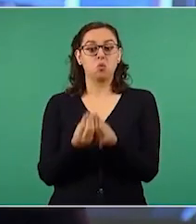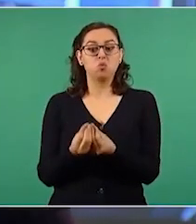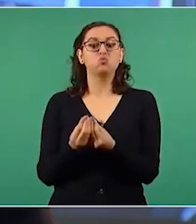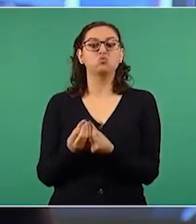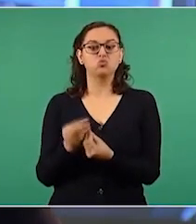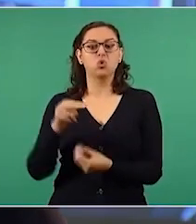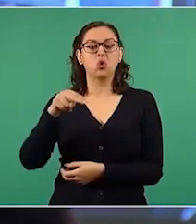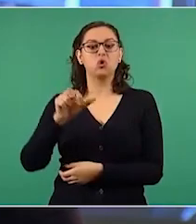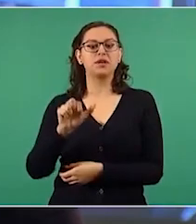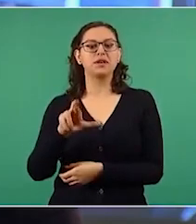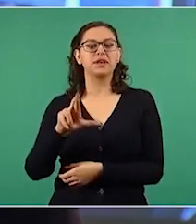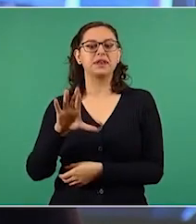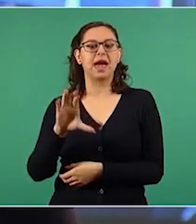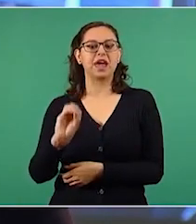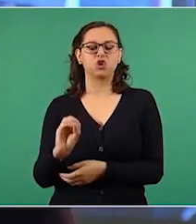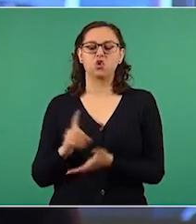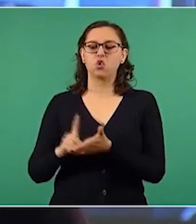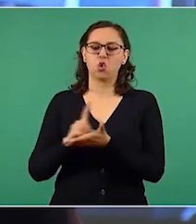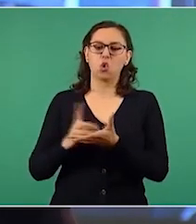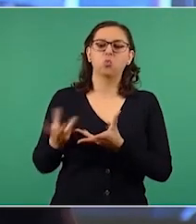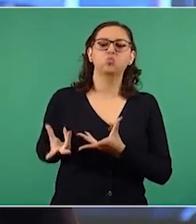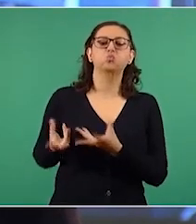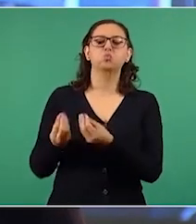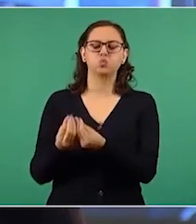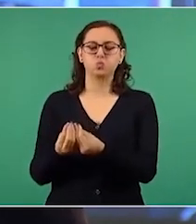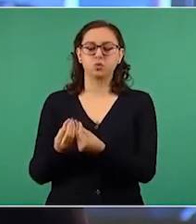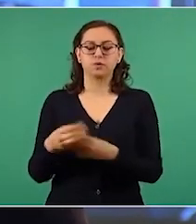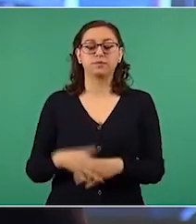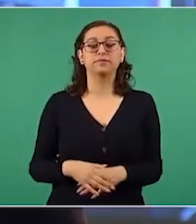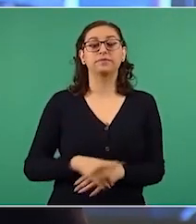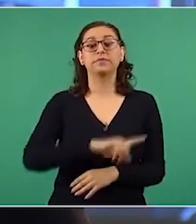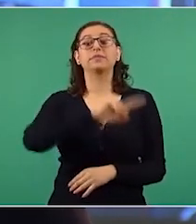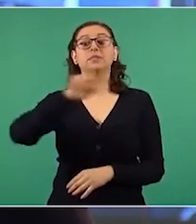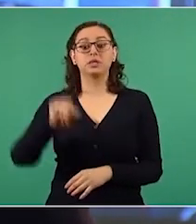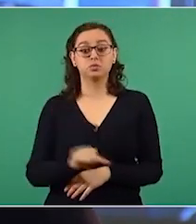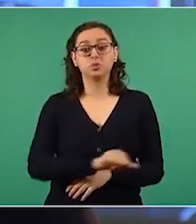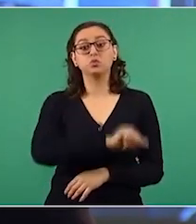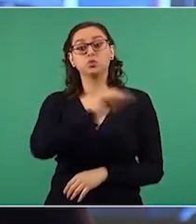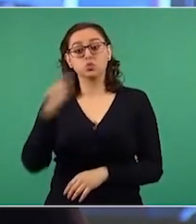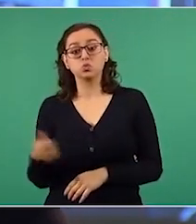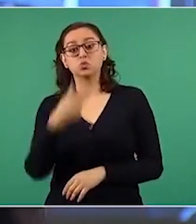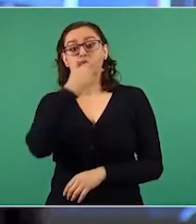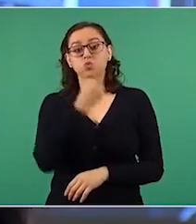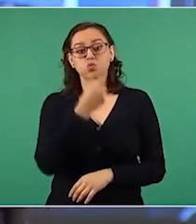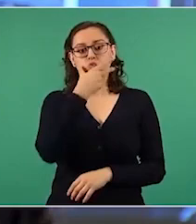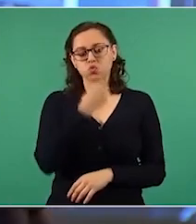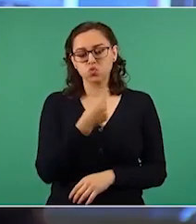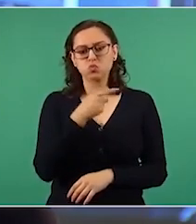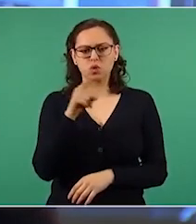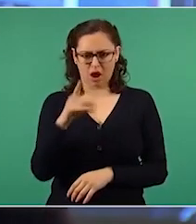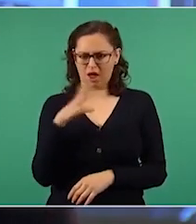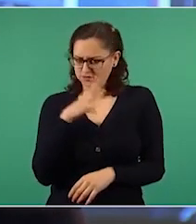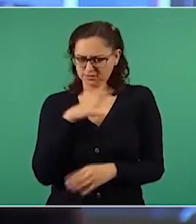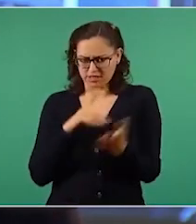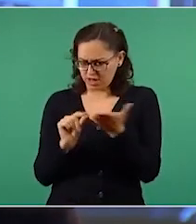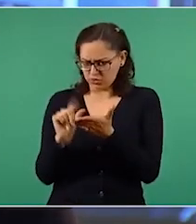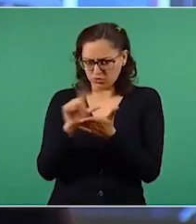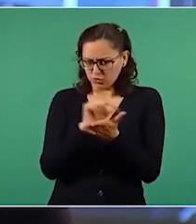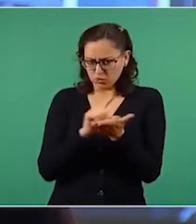que horas después, Mario Ceoane, otro usuario de las redes sociales, y que si ustedes lo buscan, ahí está el